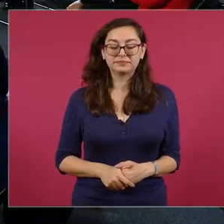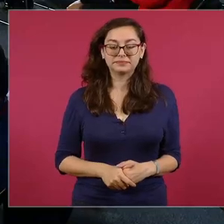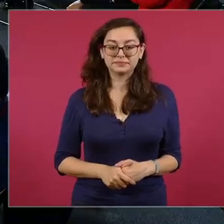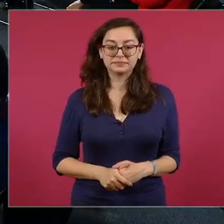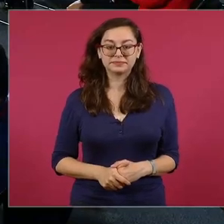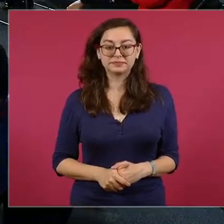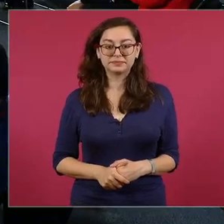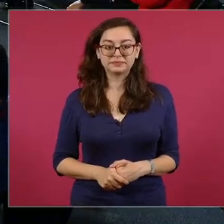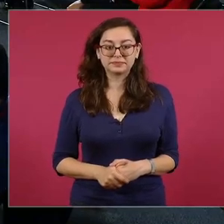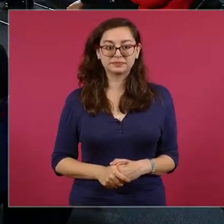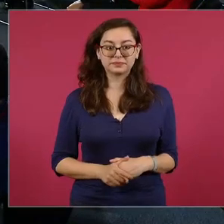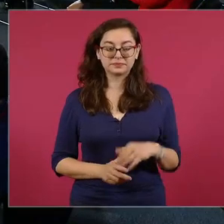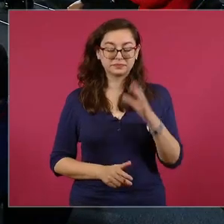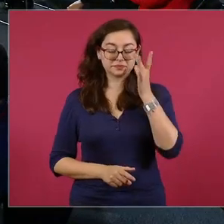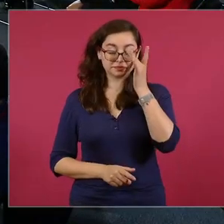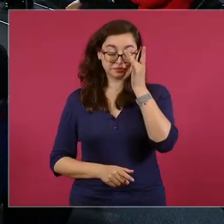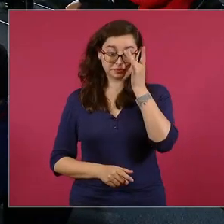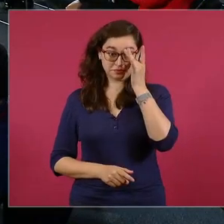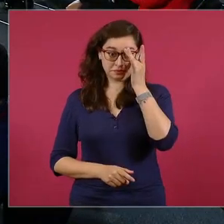a ver